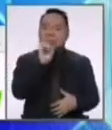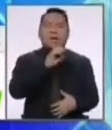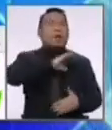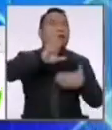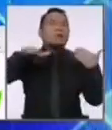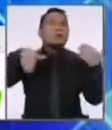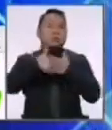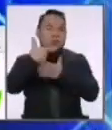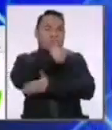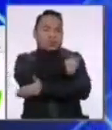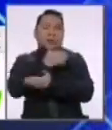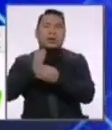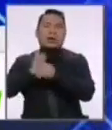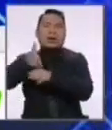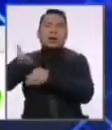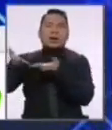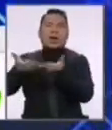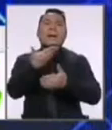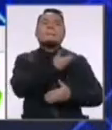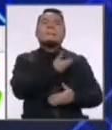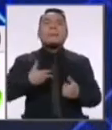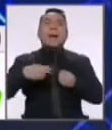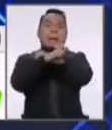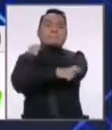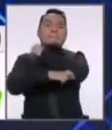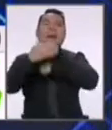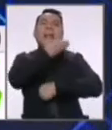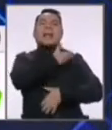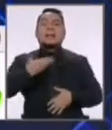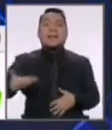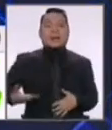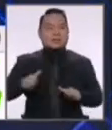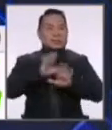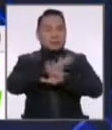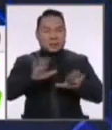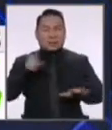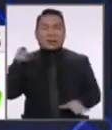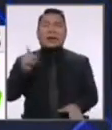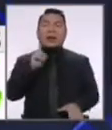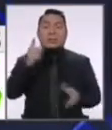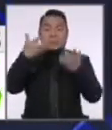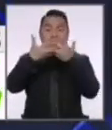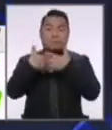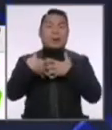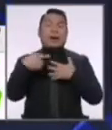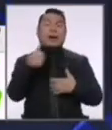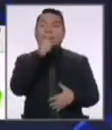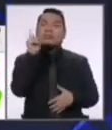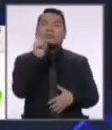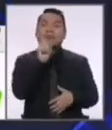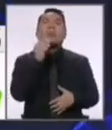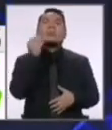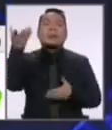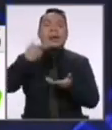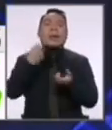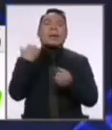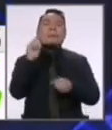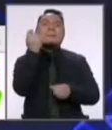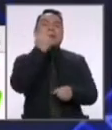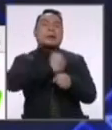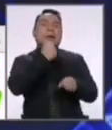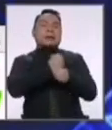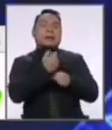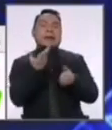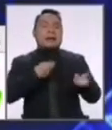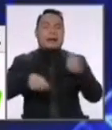canalizando a través de los estados, precisamente para garantizar que la vacuna no se convierta en un negocio, que no se la ponga primero el que